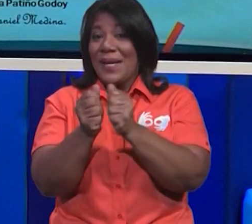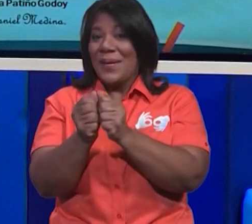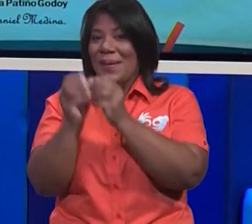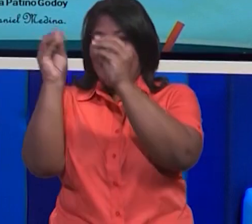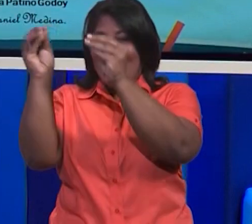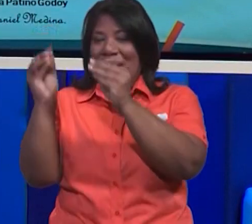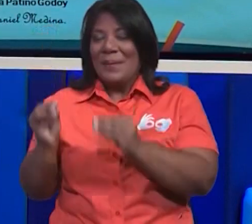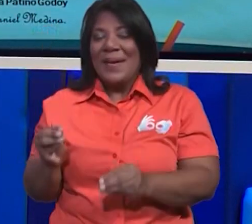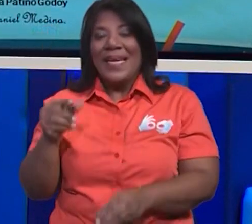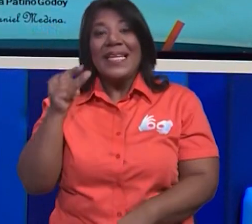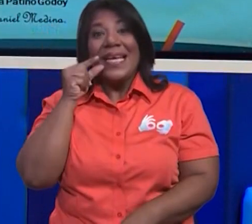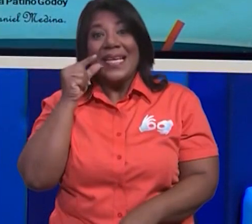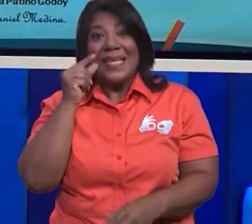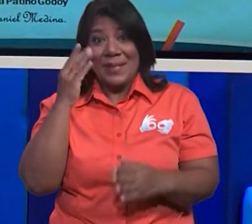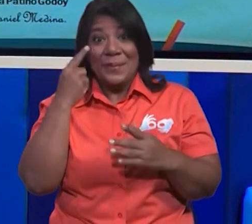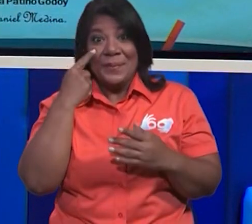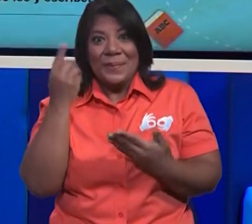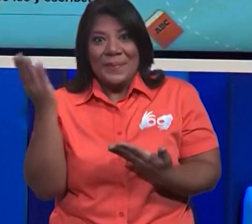Así que atento a lo siguiente.